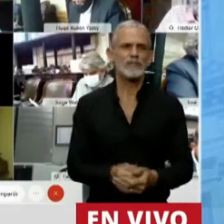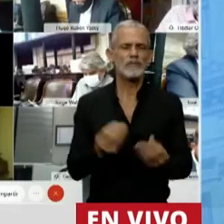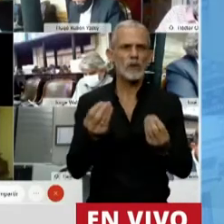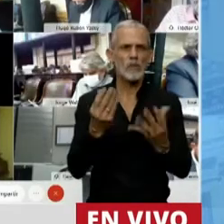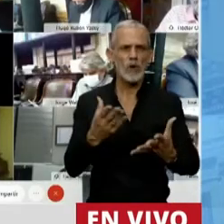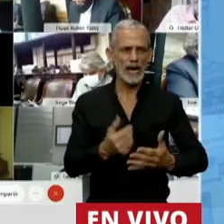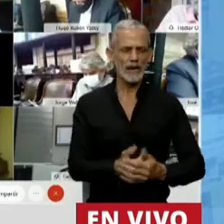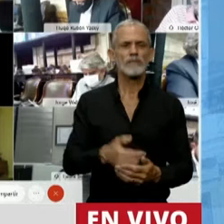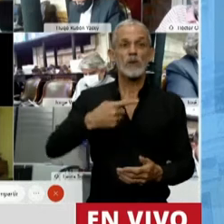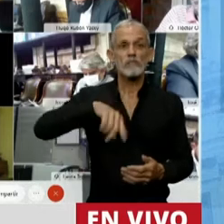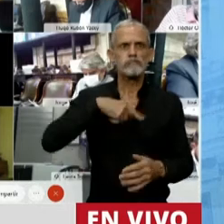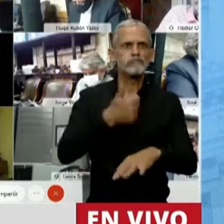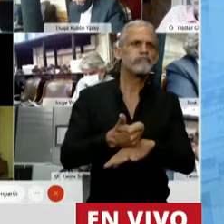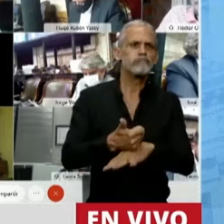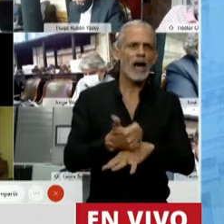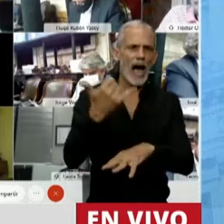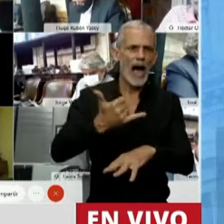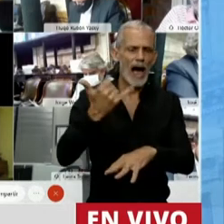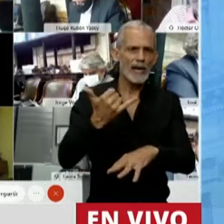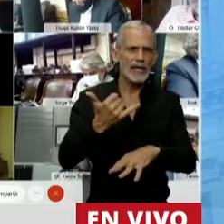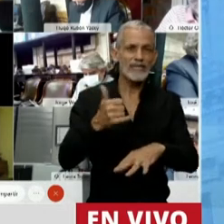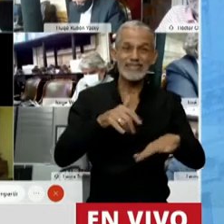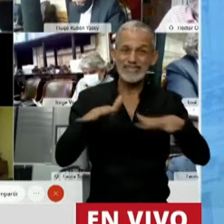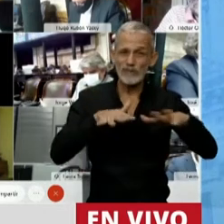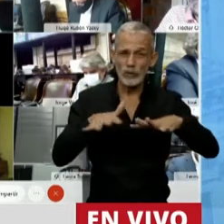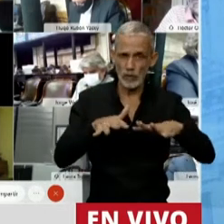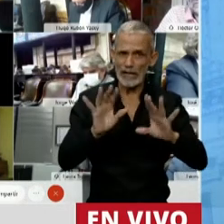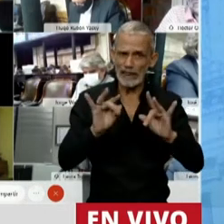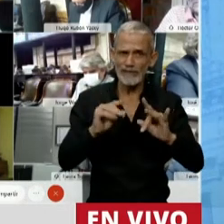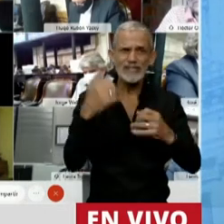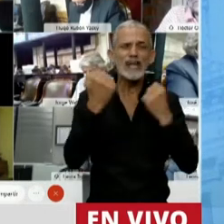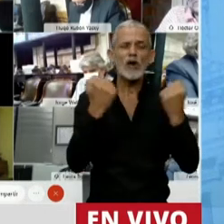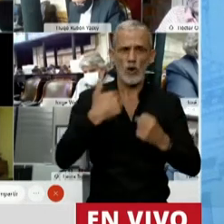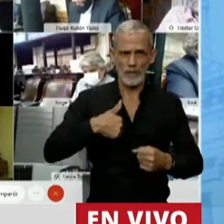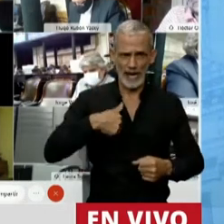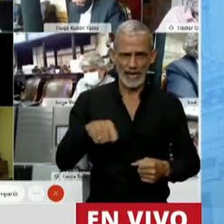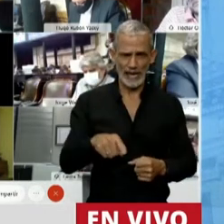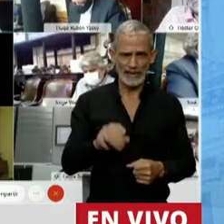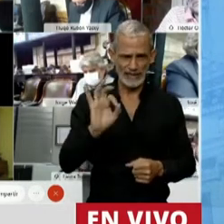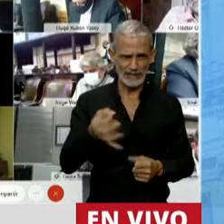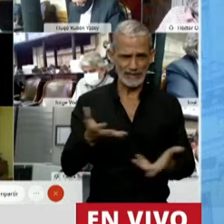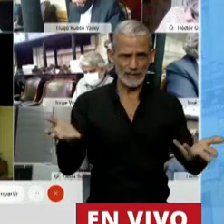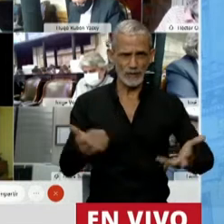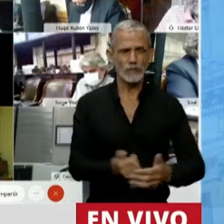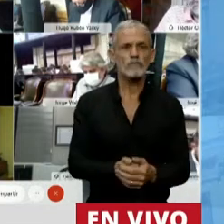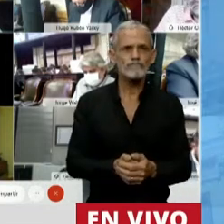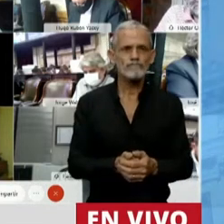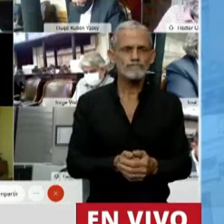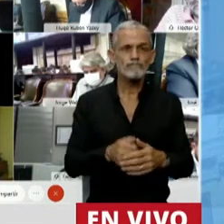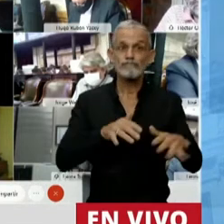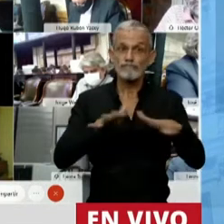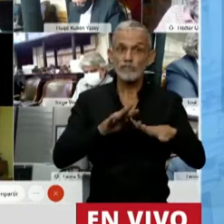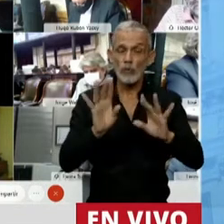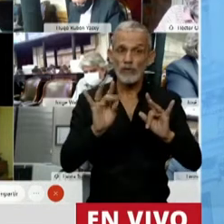estamos atravesando una situación crítica en la economía argentina y en el marco de esta